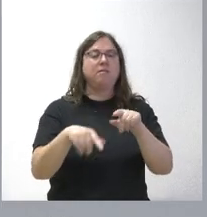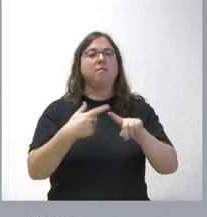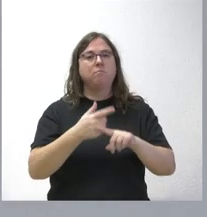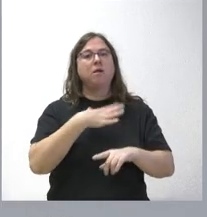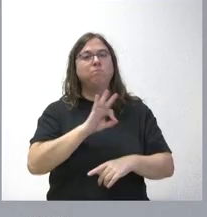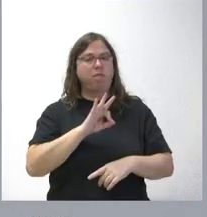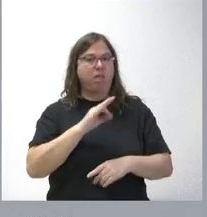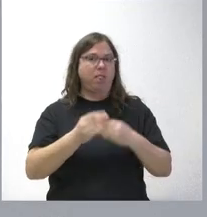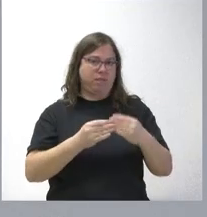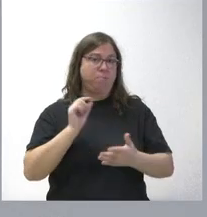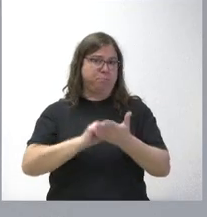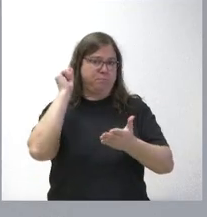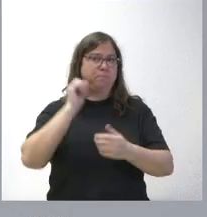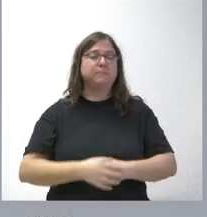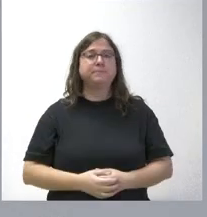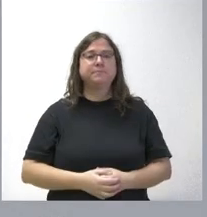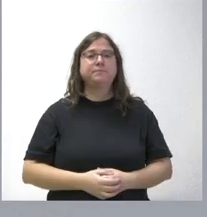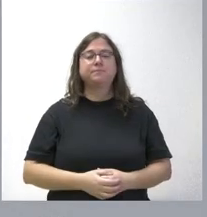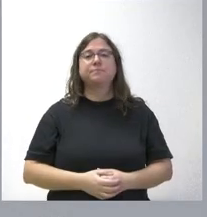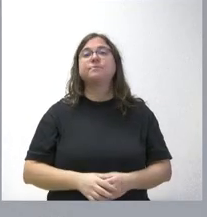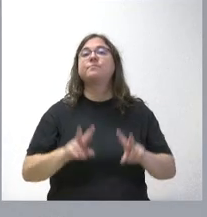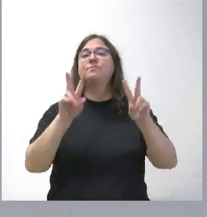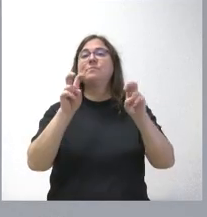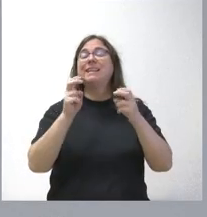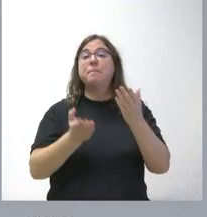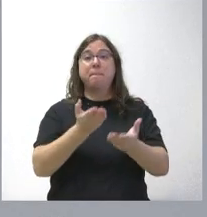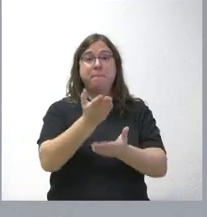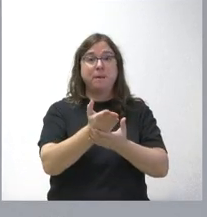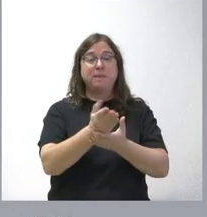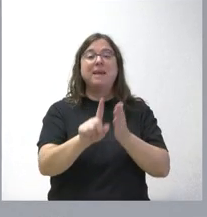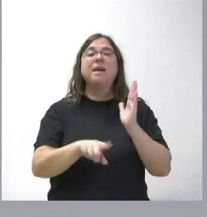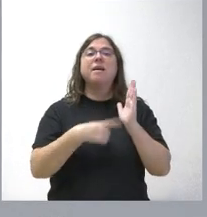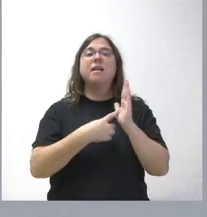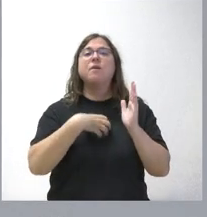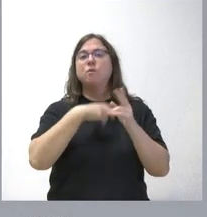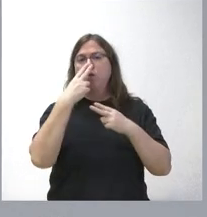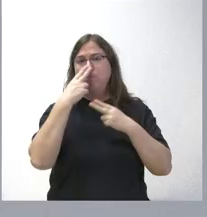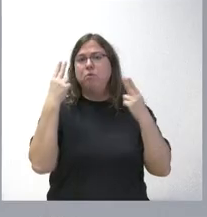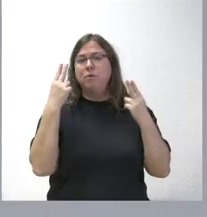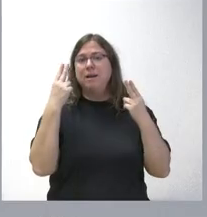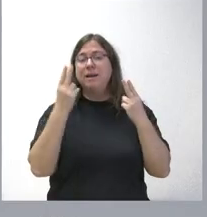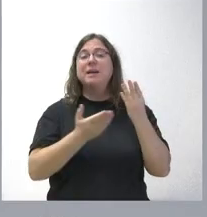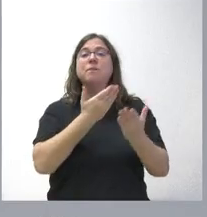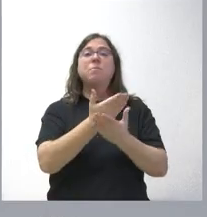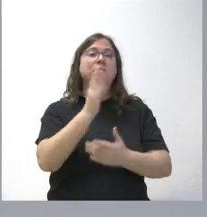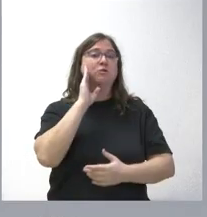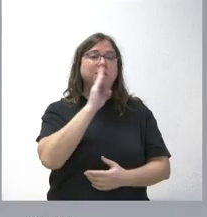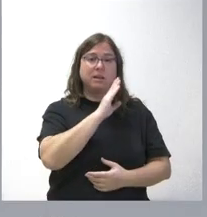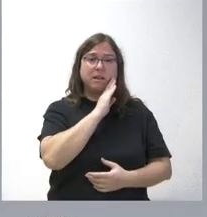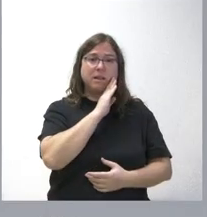sacar pronto. Respecto al permiso, la ley de función pública, el permiso de maternidad,